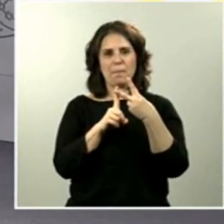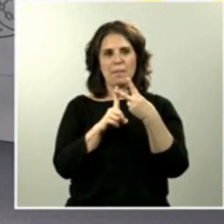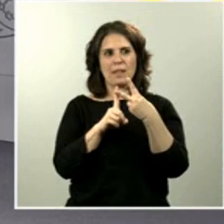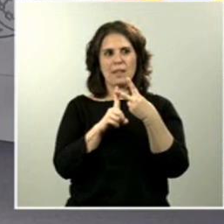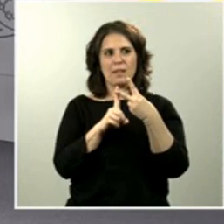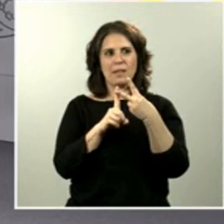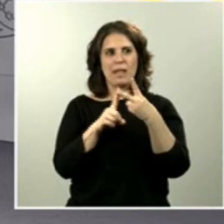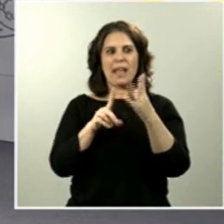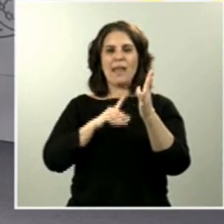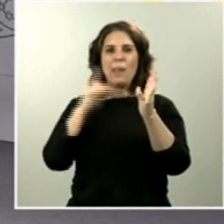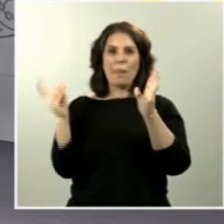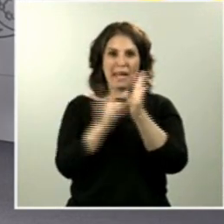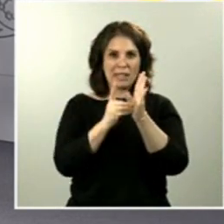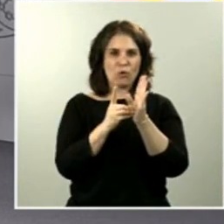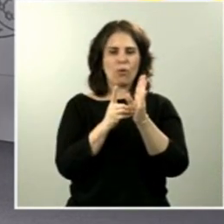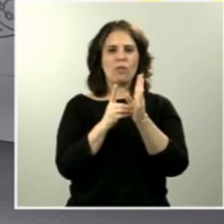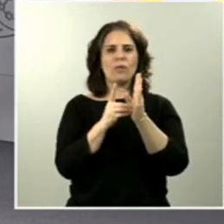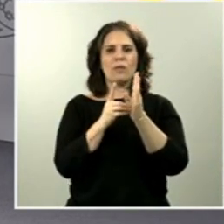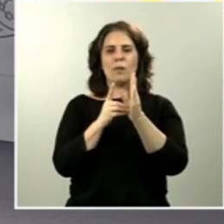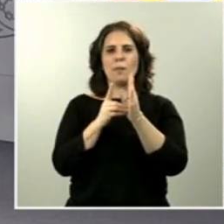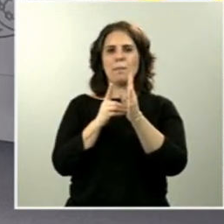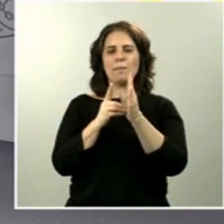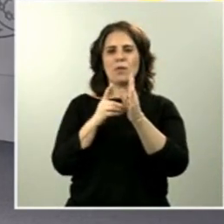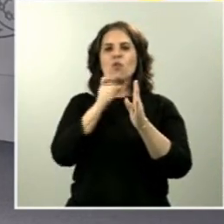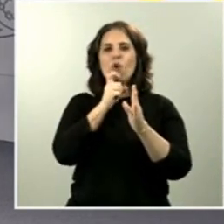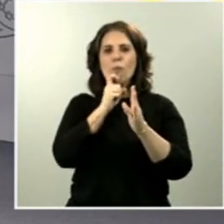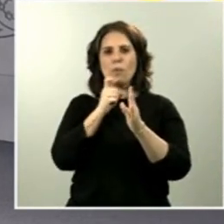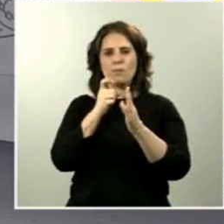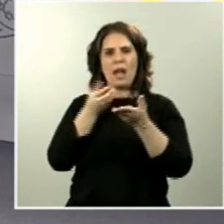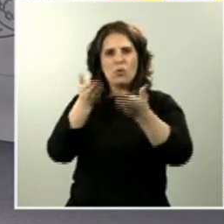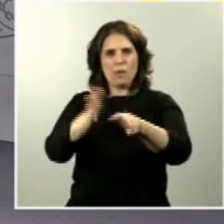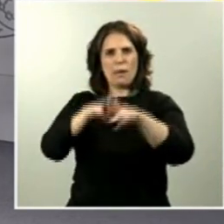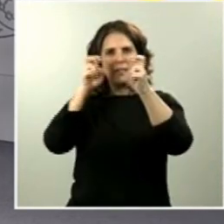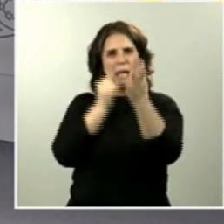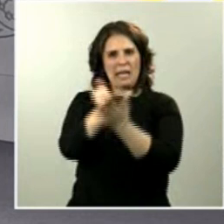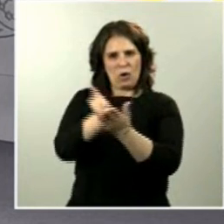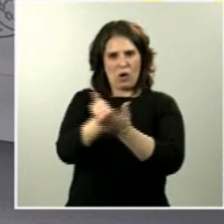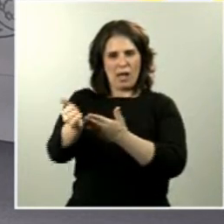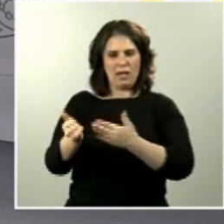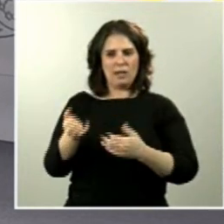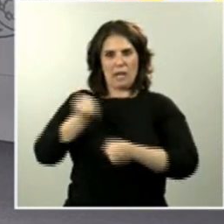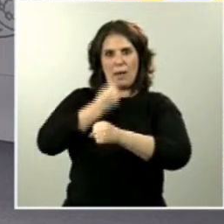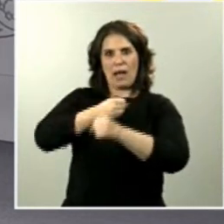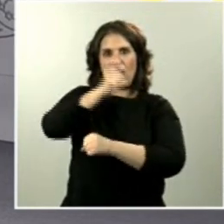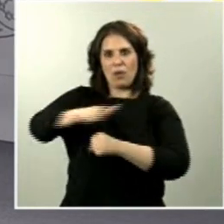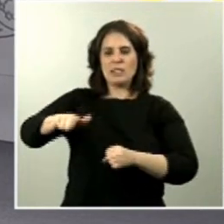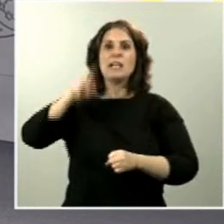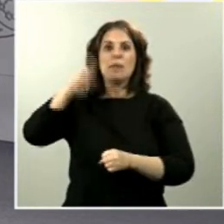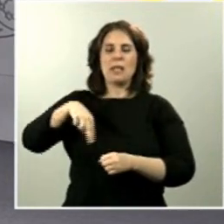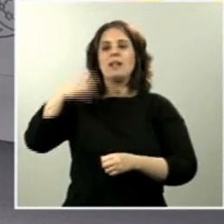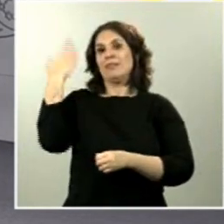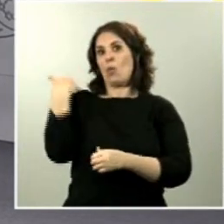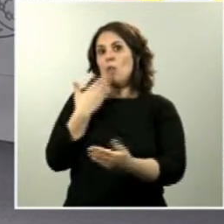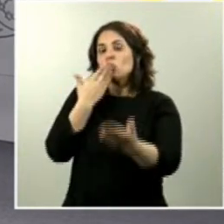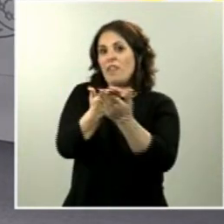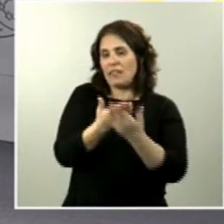incorporación de mano de obra a las campañas agrícolas y si está paliando el problema que reflejaban los agricultores cuando lo solicitaban. Y, por último,